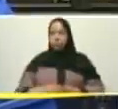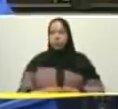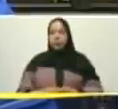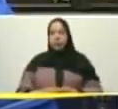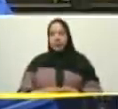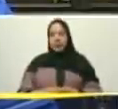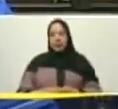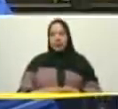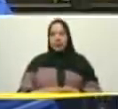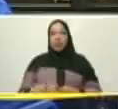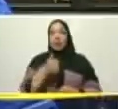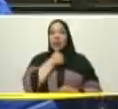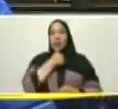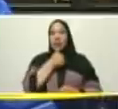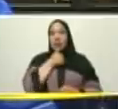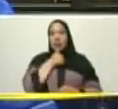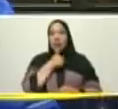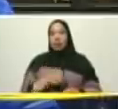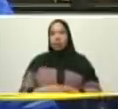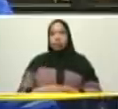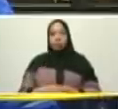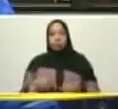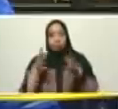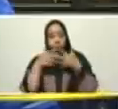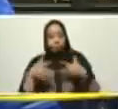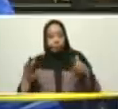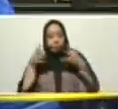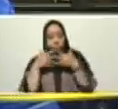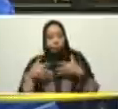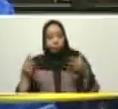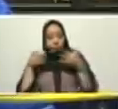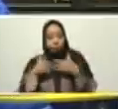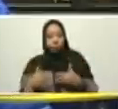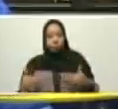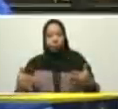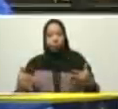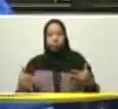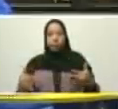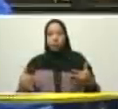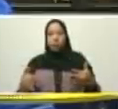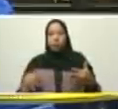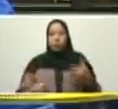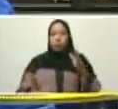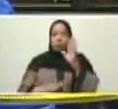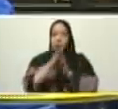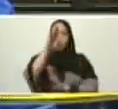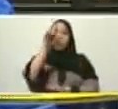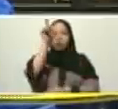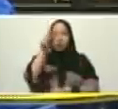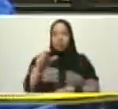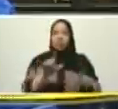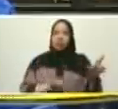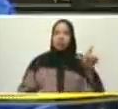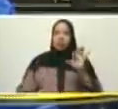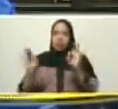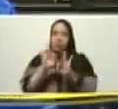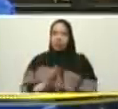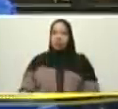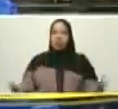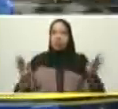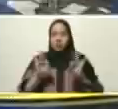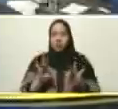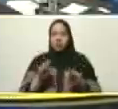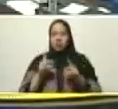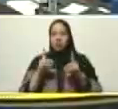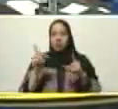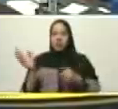al quien lo dude revísese porque nosotros lo que vamos es para adelante y nada ni nadie nos va a